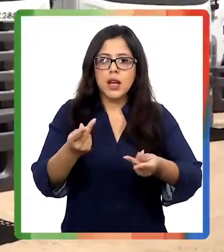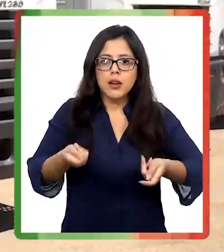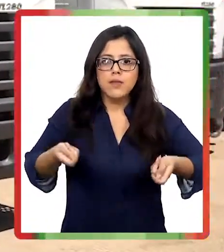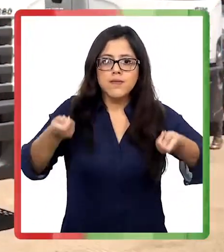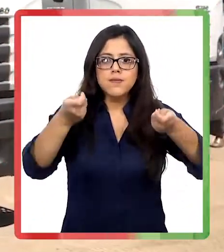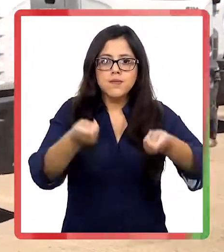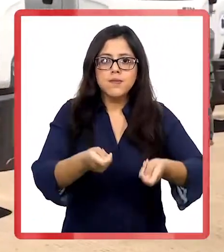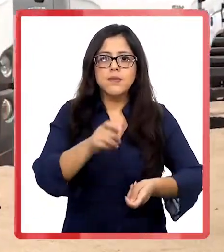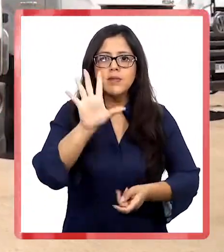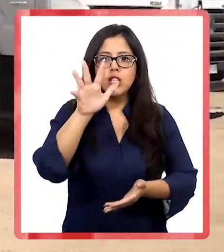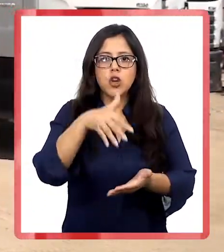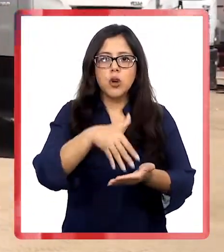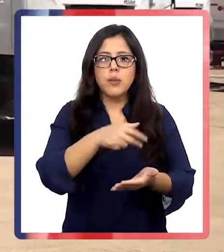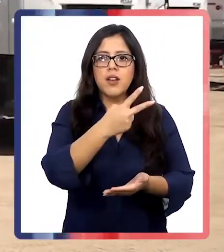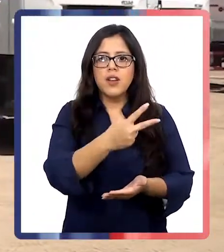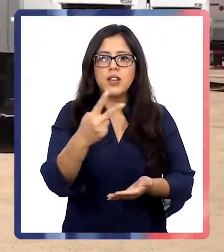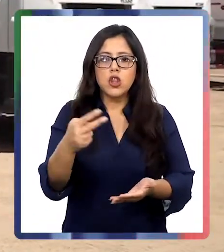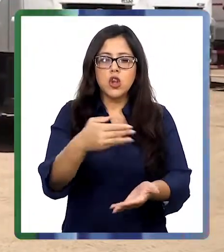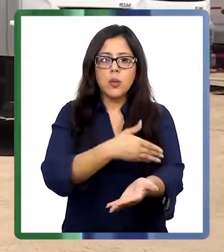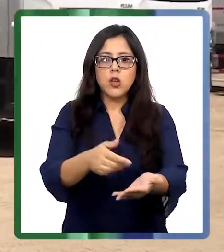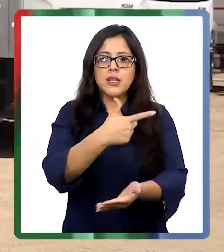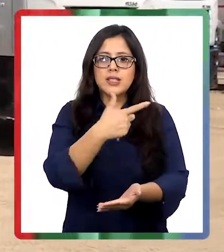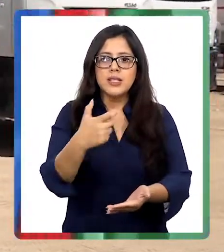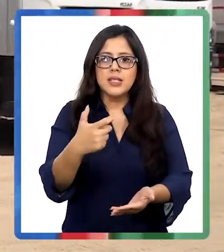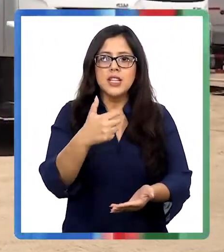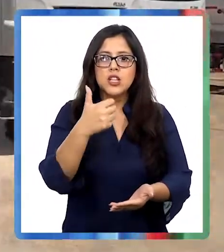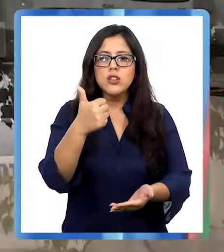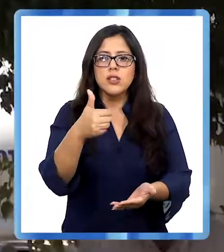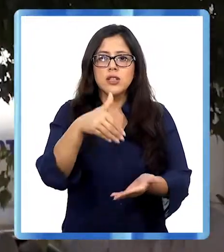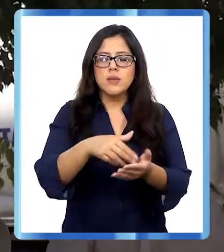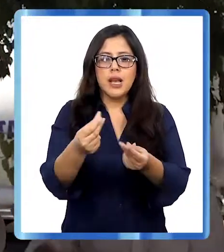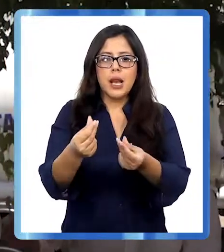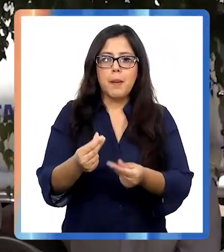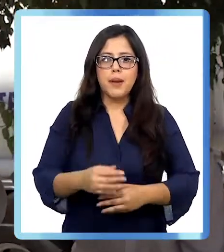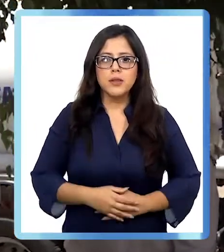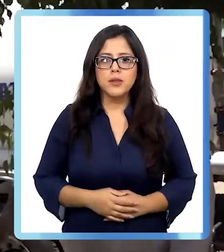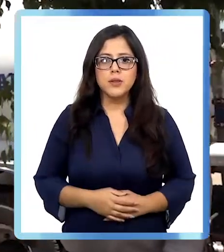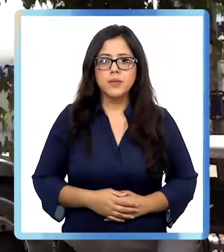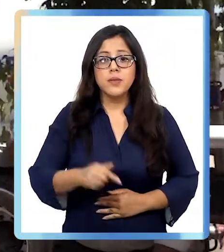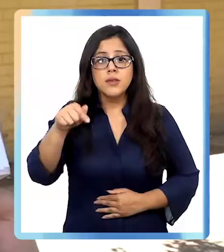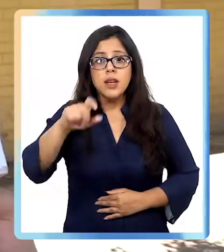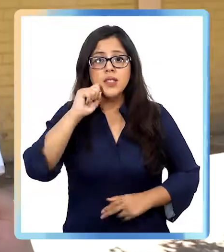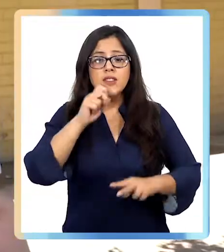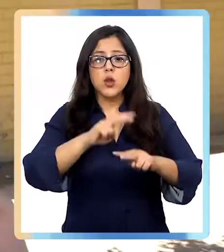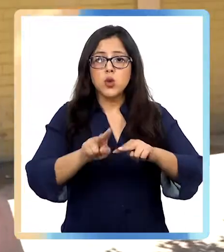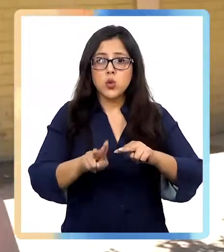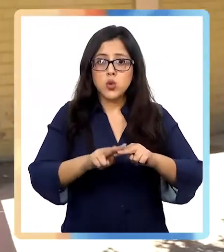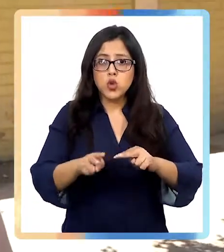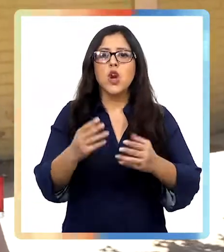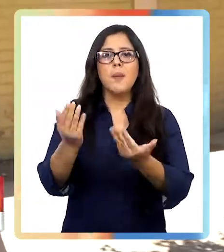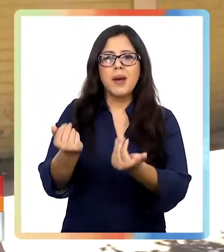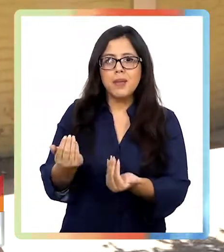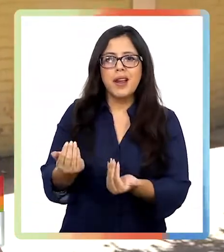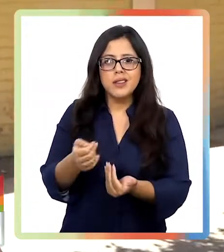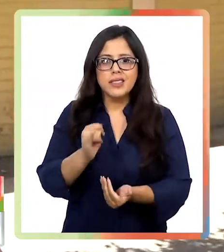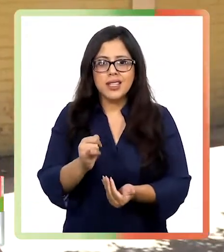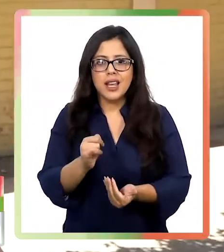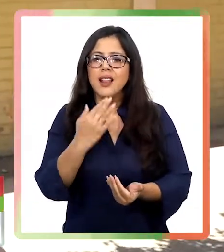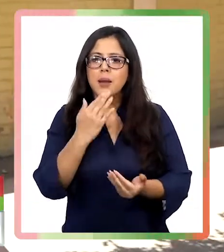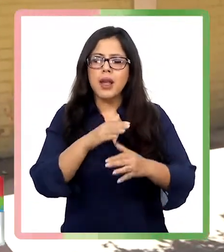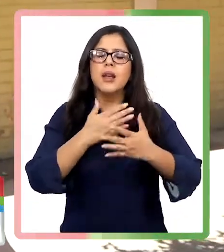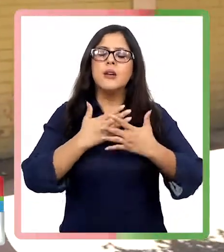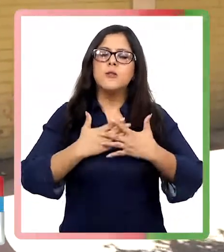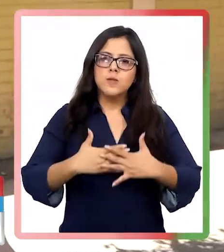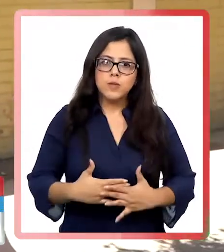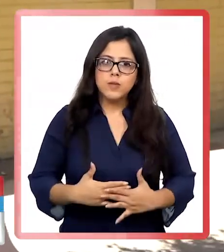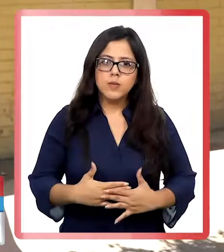lo que significó una inversión total de 5.022.706.000 pesos. Creo que es una solución que trae esperanza, que